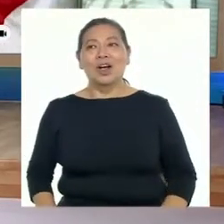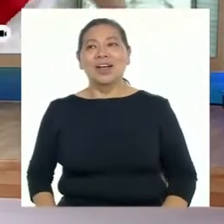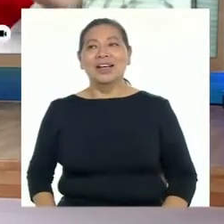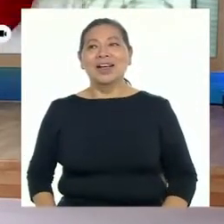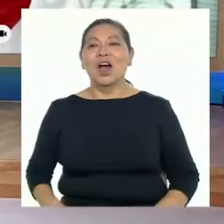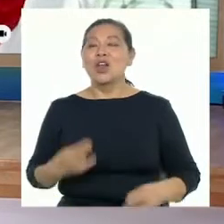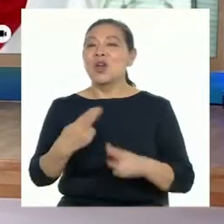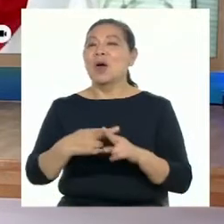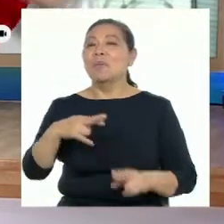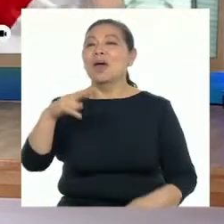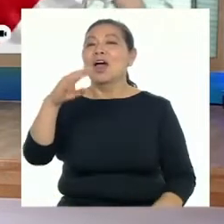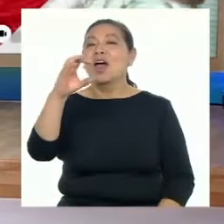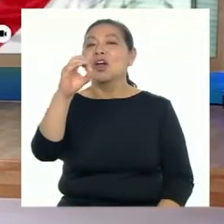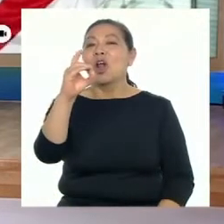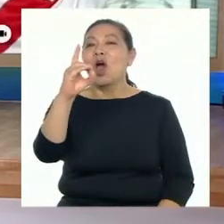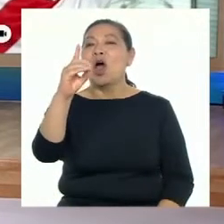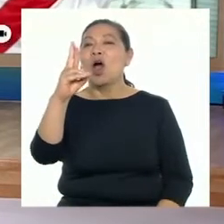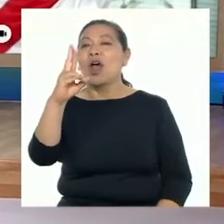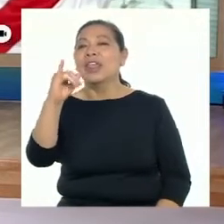¡Rodrigo!